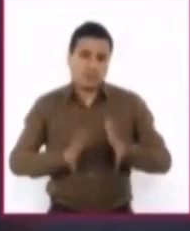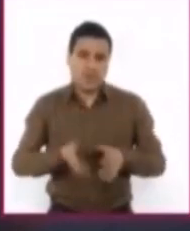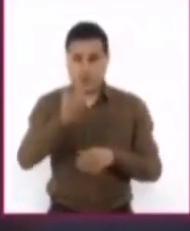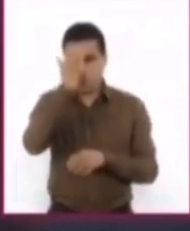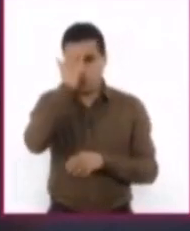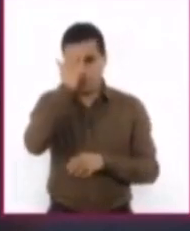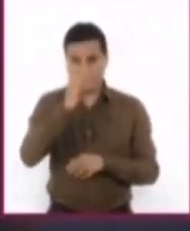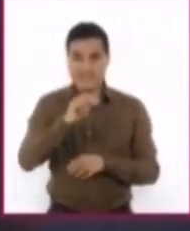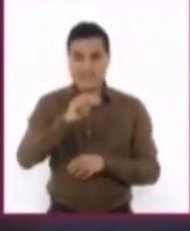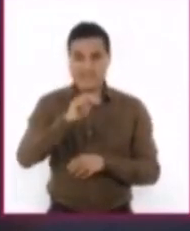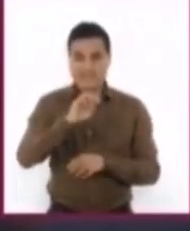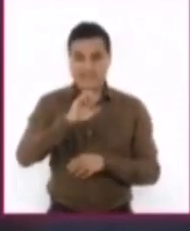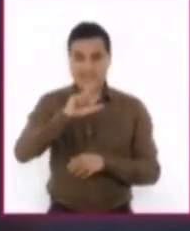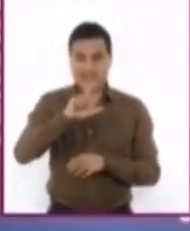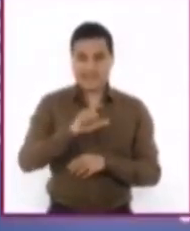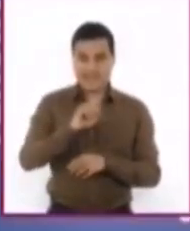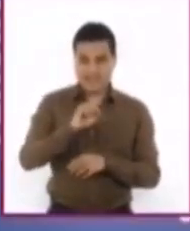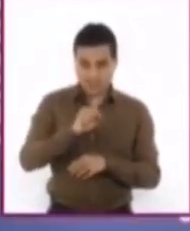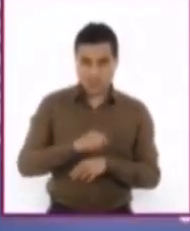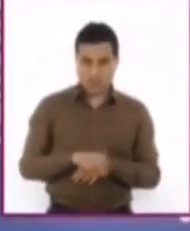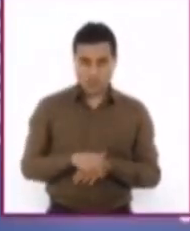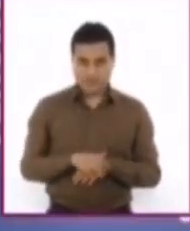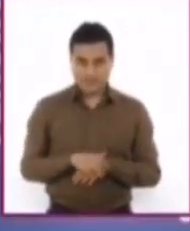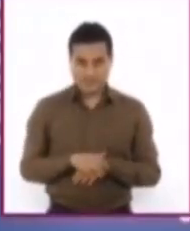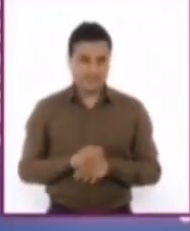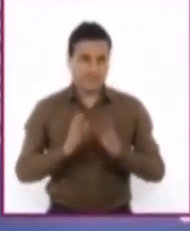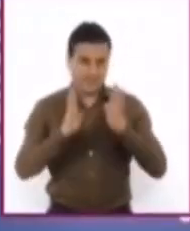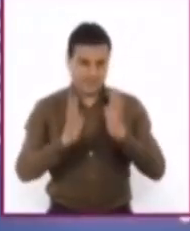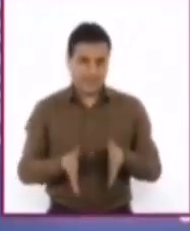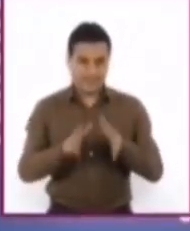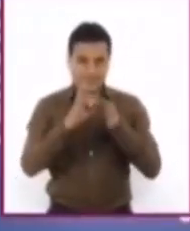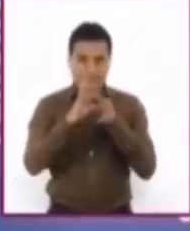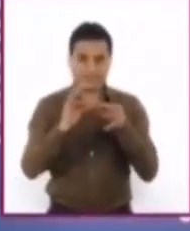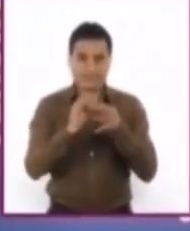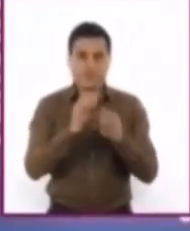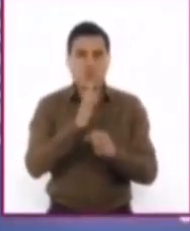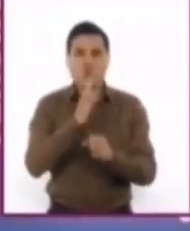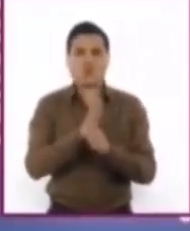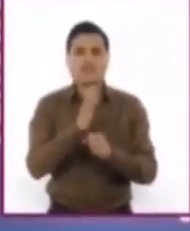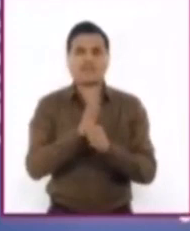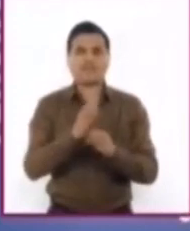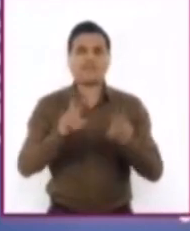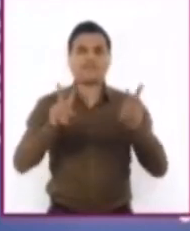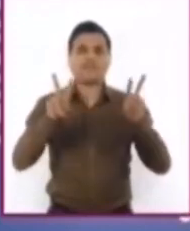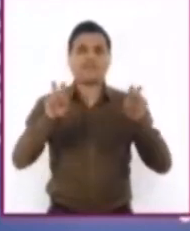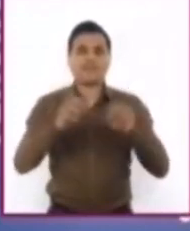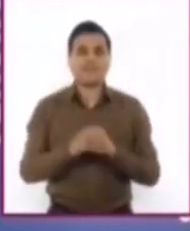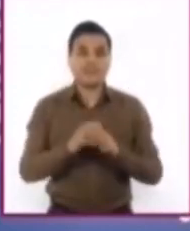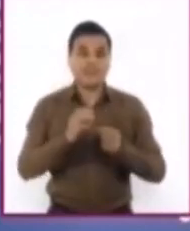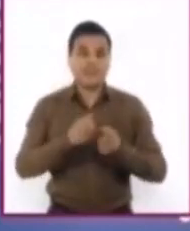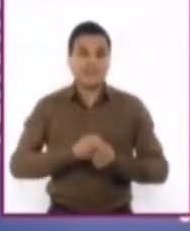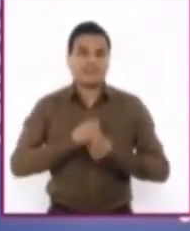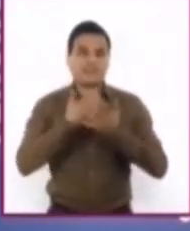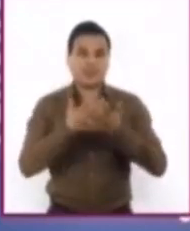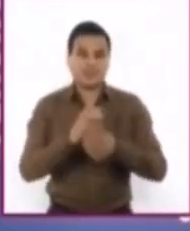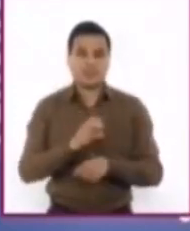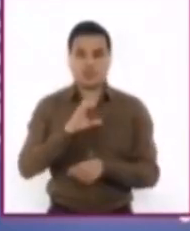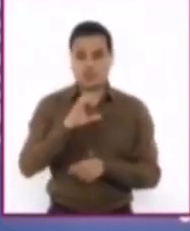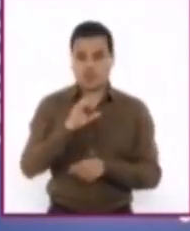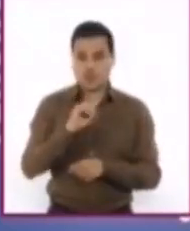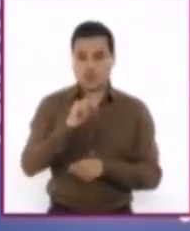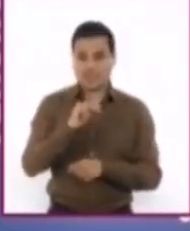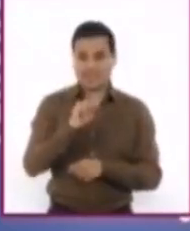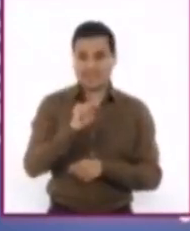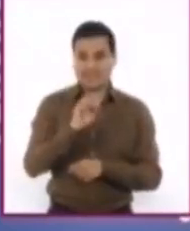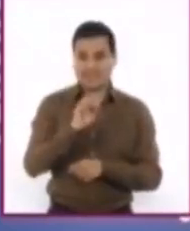El día de hoy hablaremos de las expresiones concesivas. ¿Qué son y cuáles son